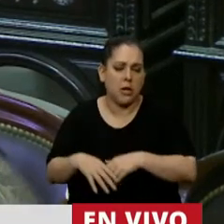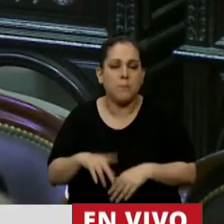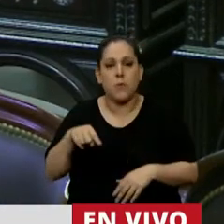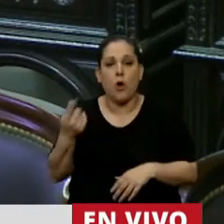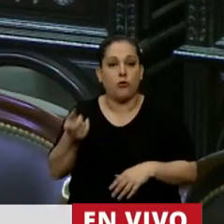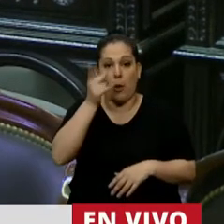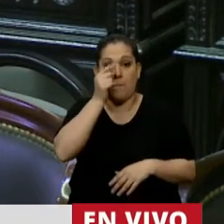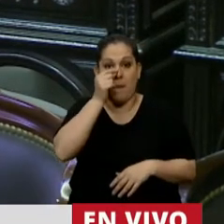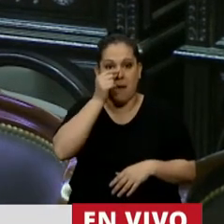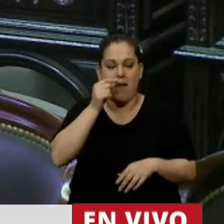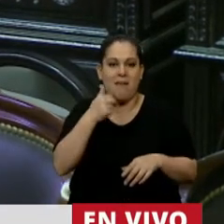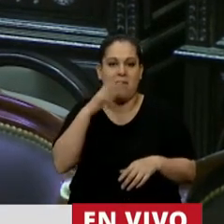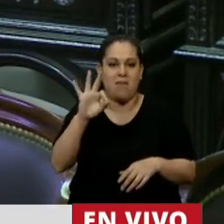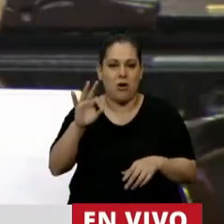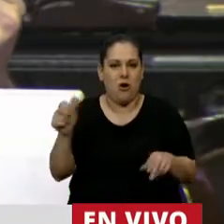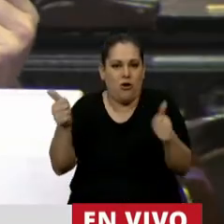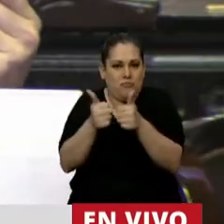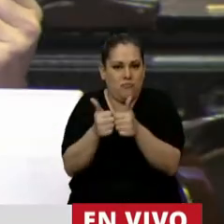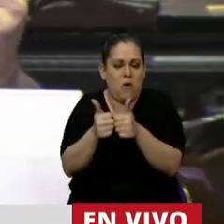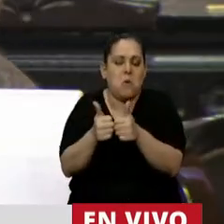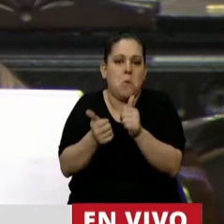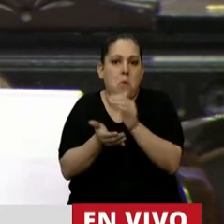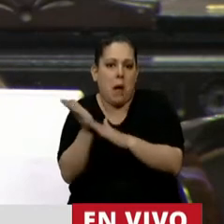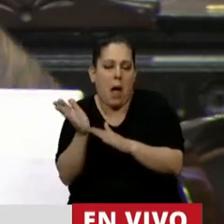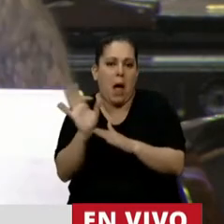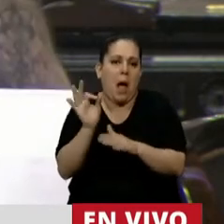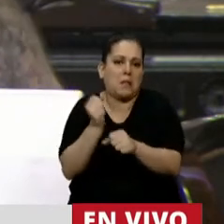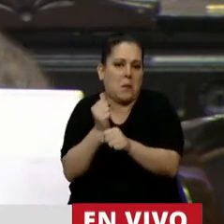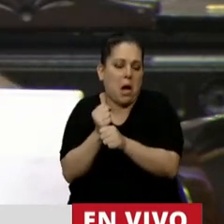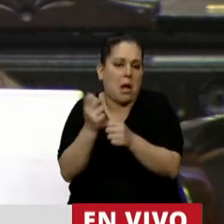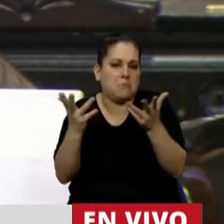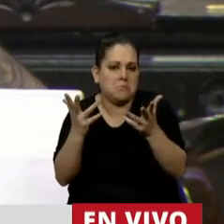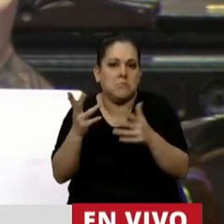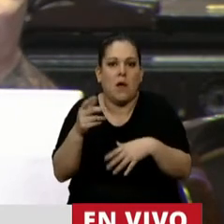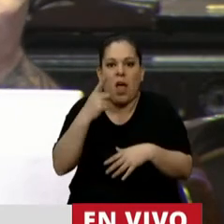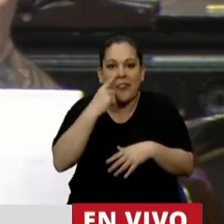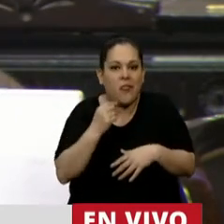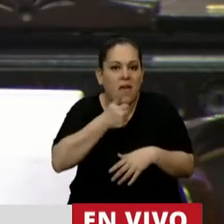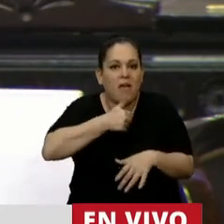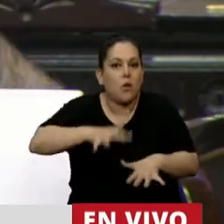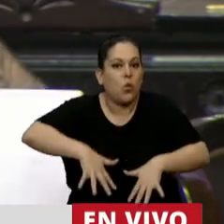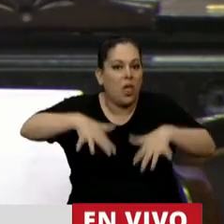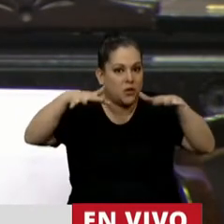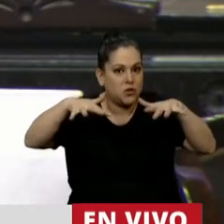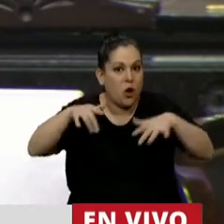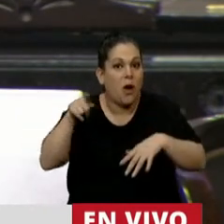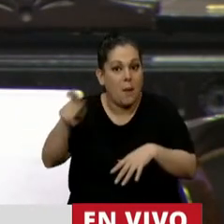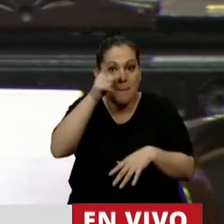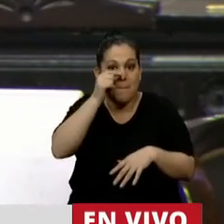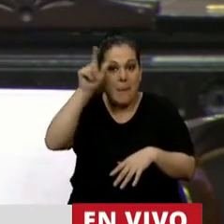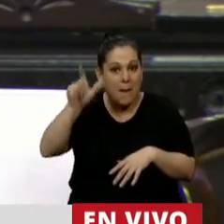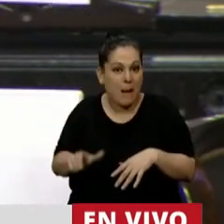padre llevando a sus hijos o yendo a trabajar después de un día de inundación. Ese padre,